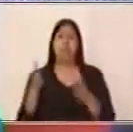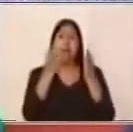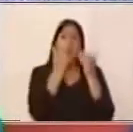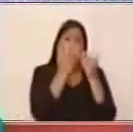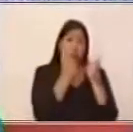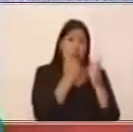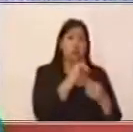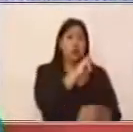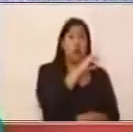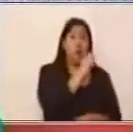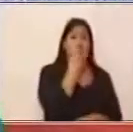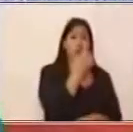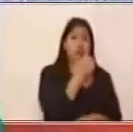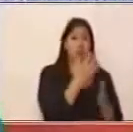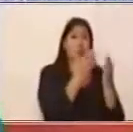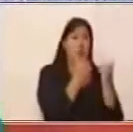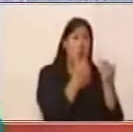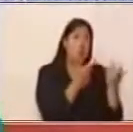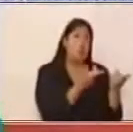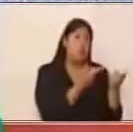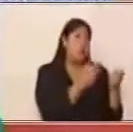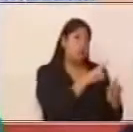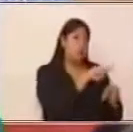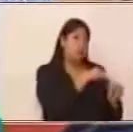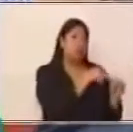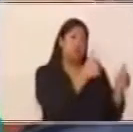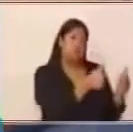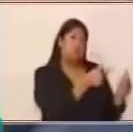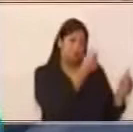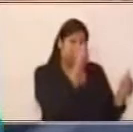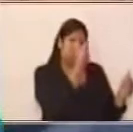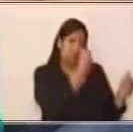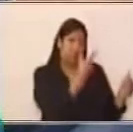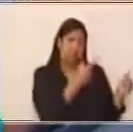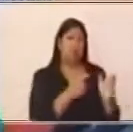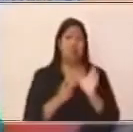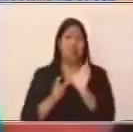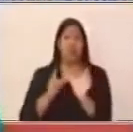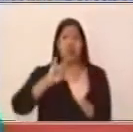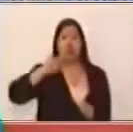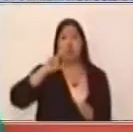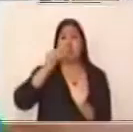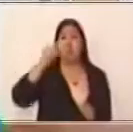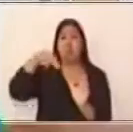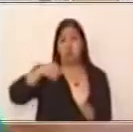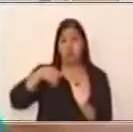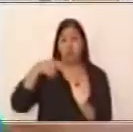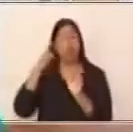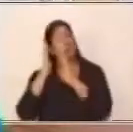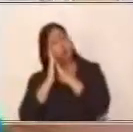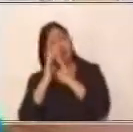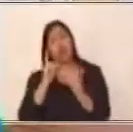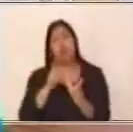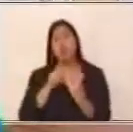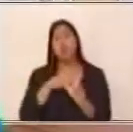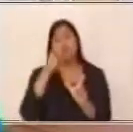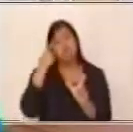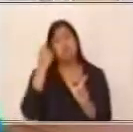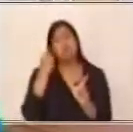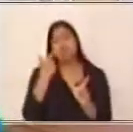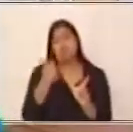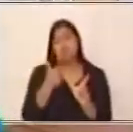proposición, es una oración simple que no pierde sentido. Juan duerme, tampoco pierde sentido al separarse,